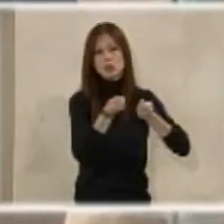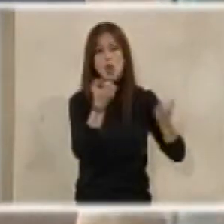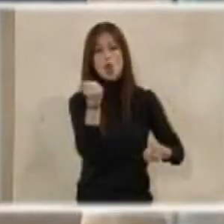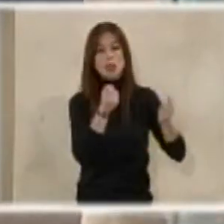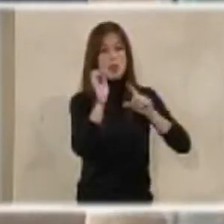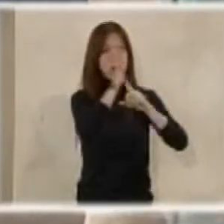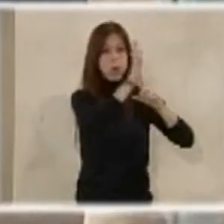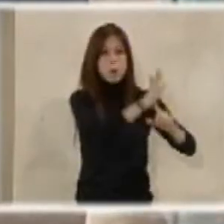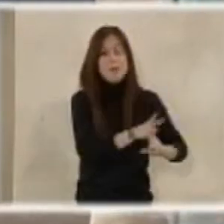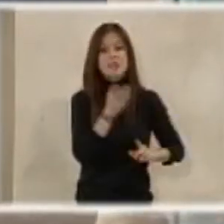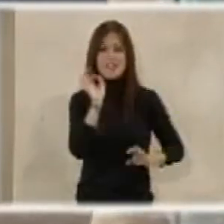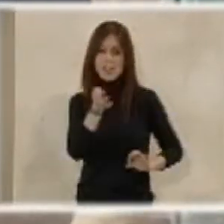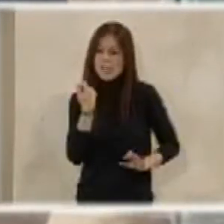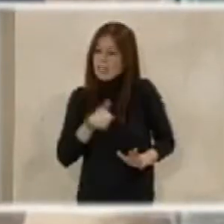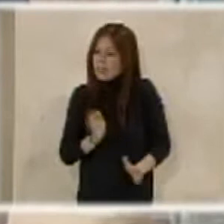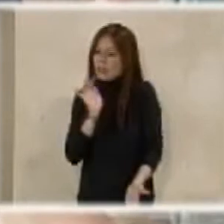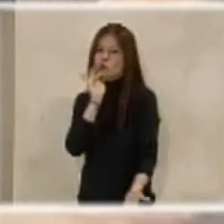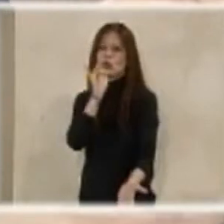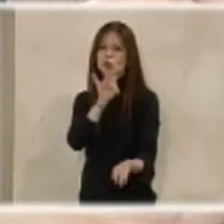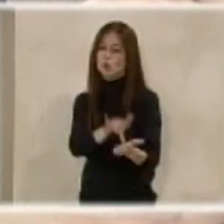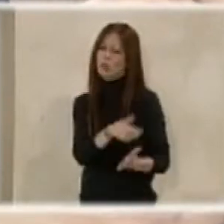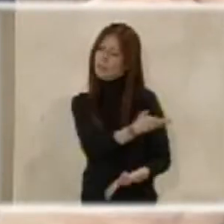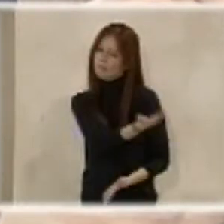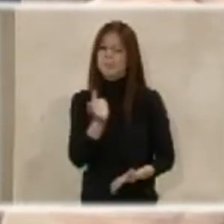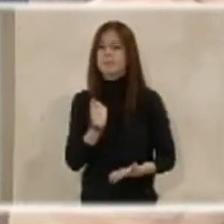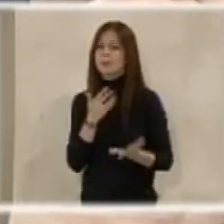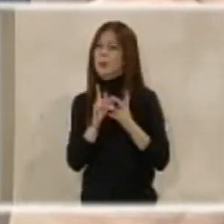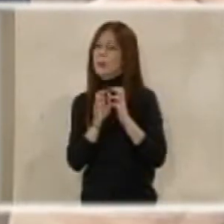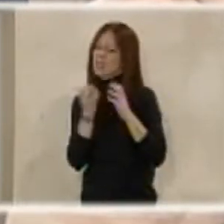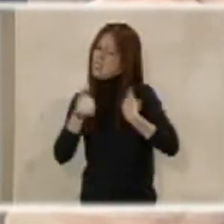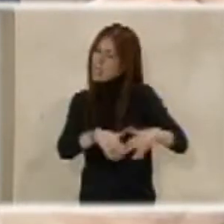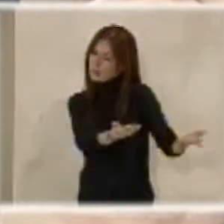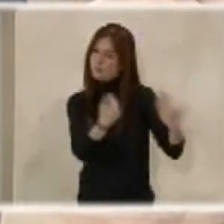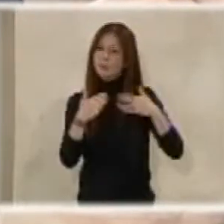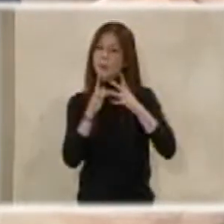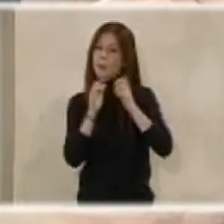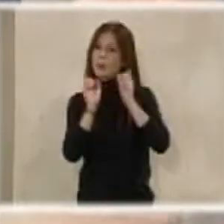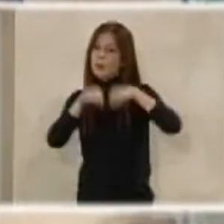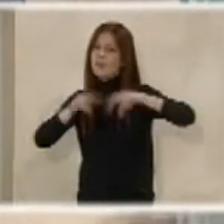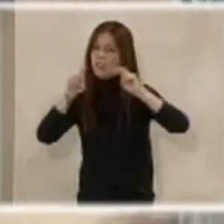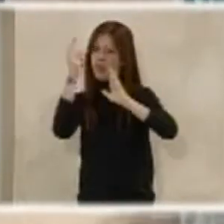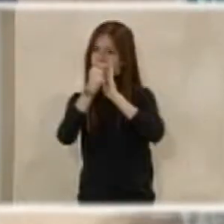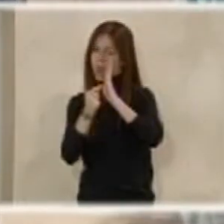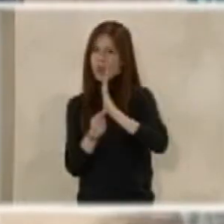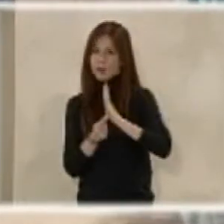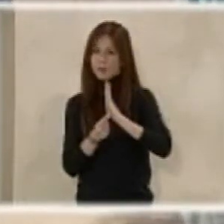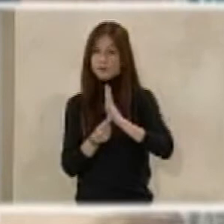pero es verdad que toca ya que se ponga a negociar ya de una vez por todas esas condiciones. Y, por lo tanto, señor Cazorla,